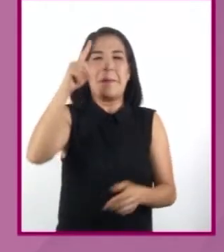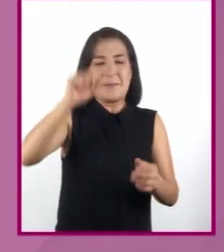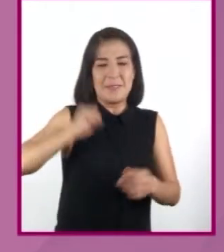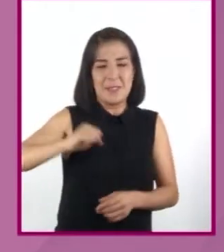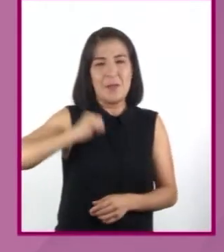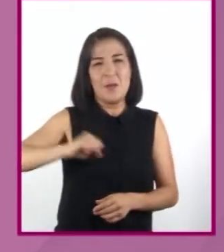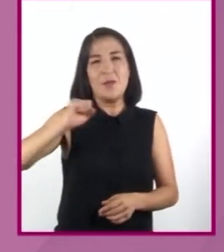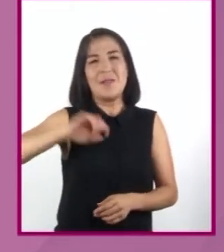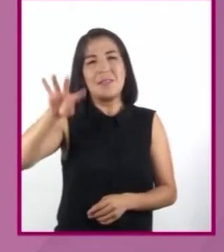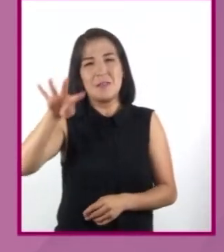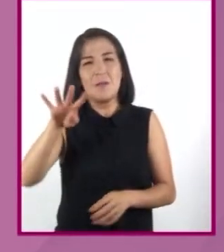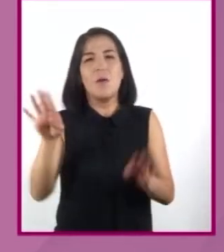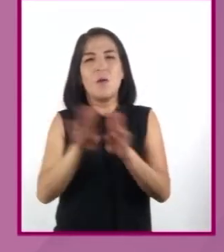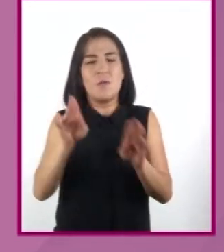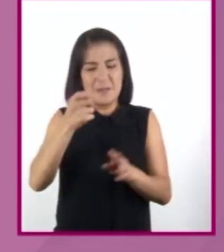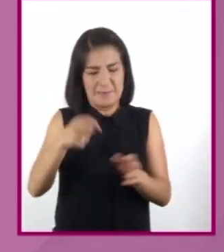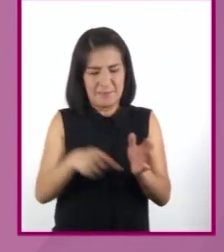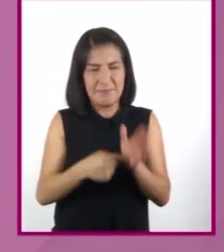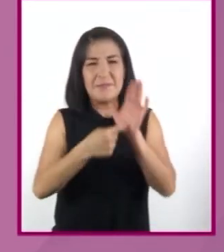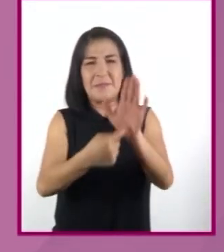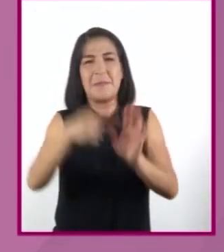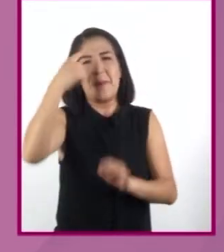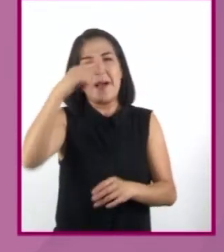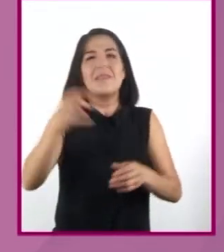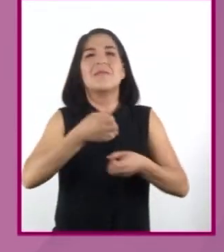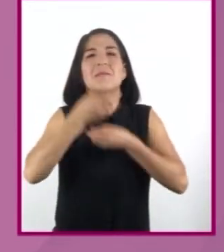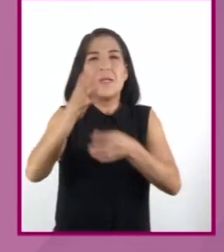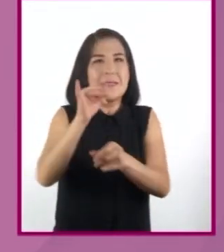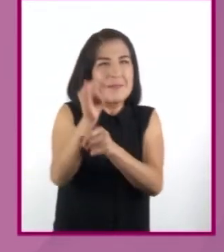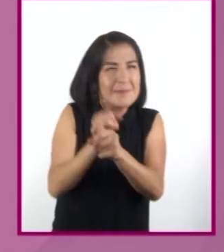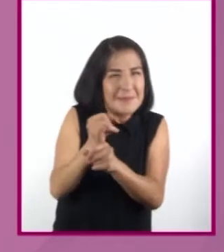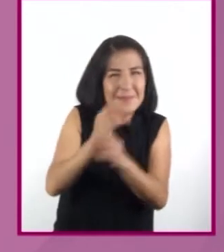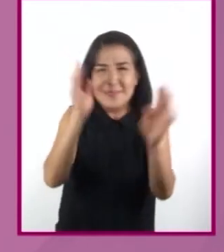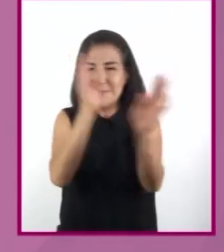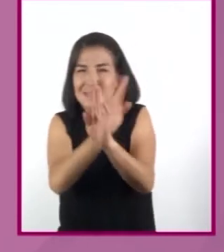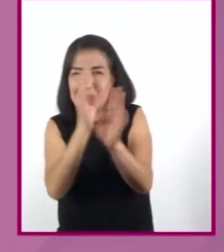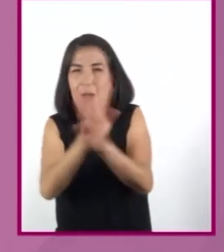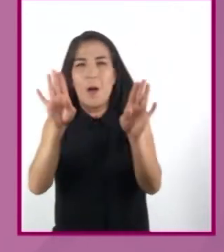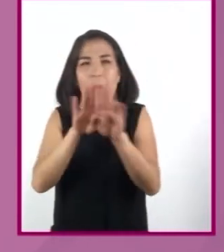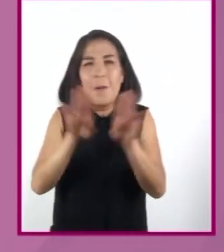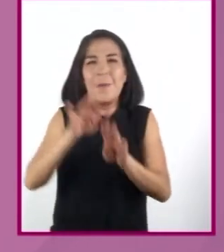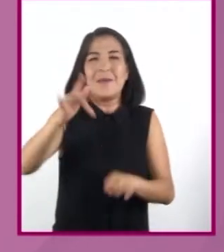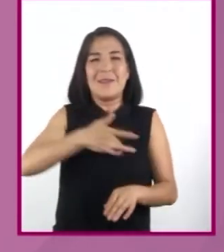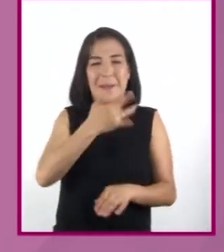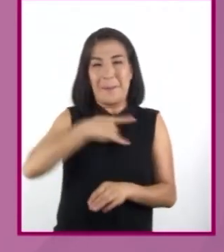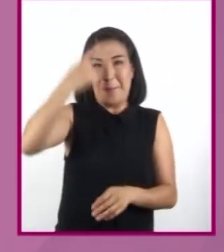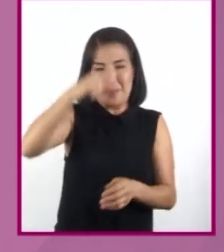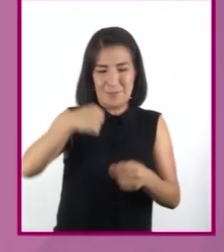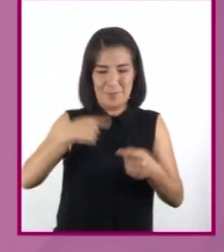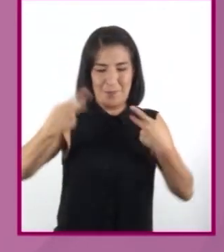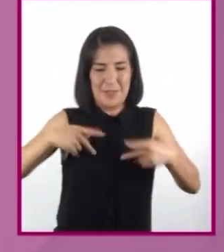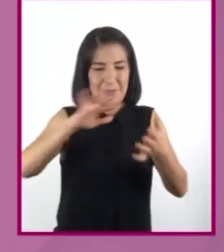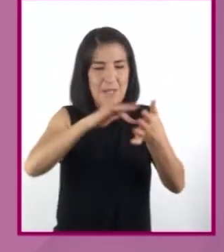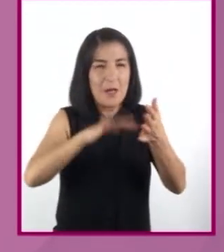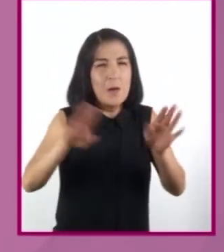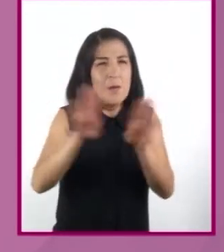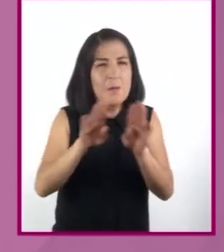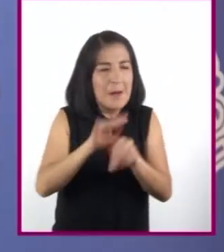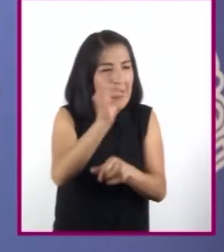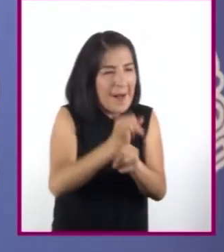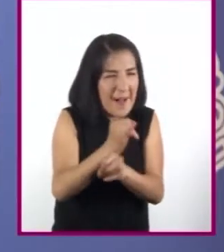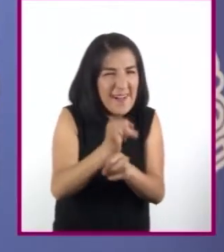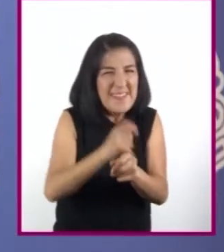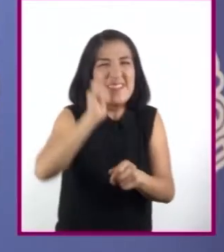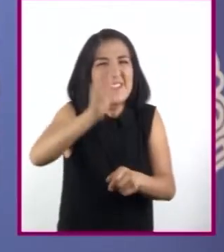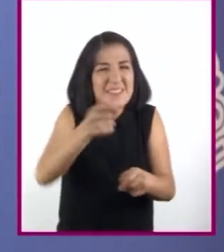temática principal de este tipo de narraciones es la intriga, en donde se pretende que el lector desee buscar y descubrir el enigma del crimen.